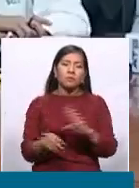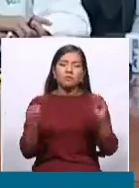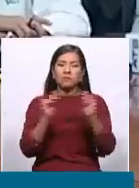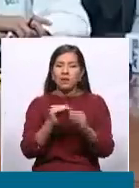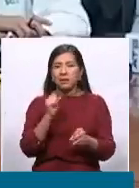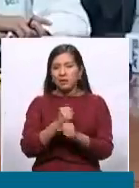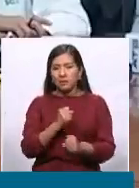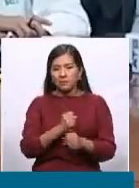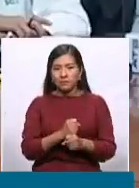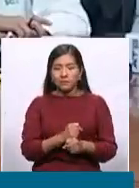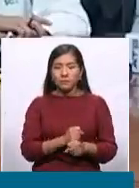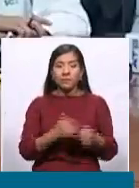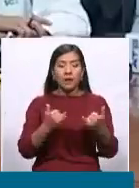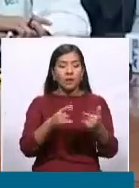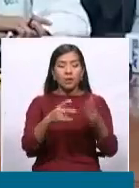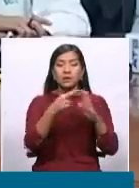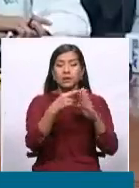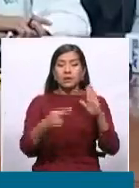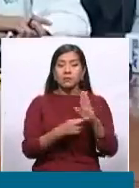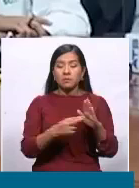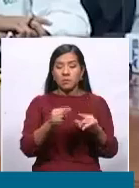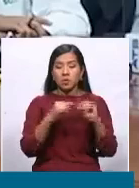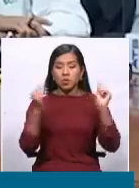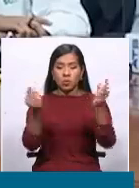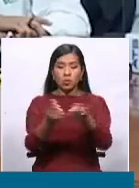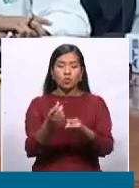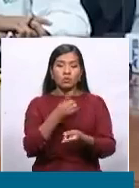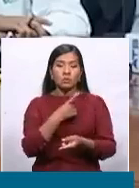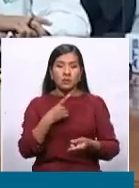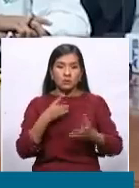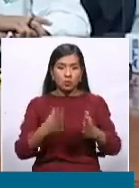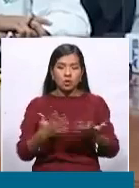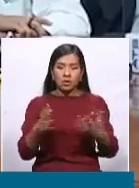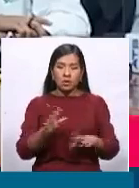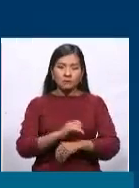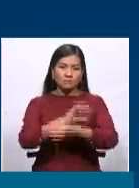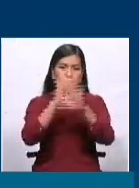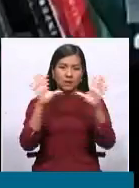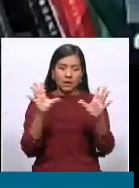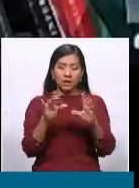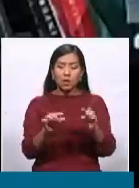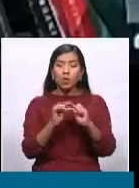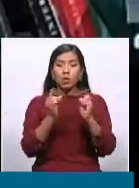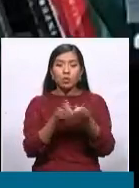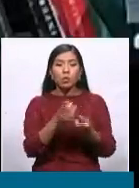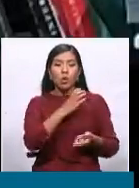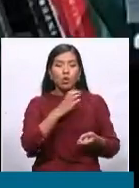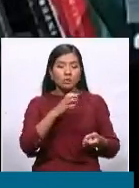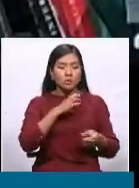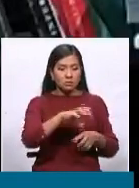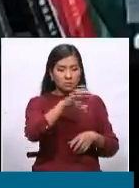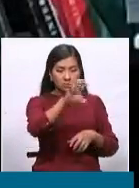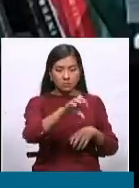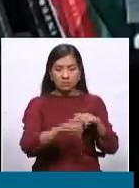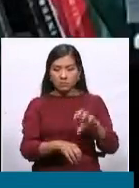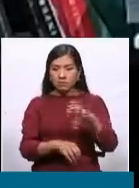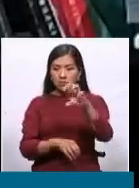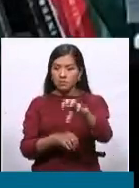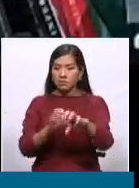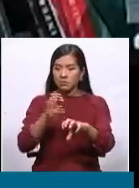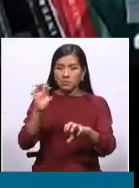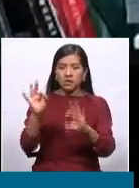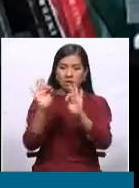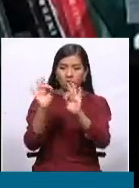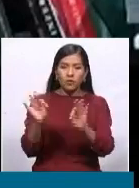y el reglamento de la Cámara de Diputados es claro las comisiones el día de ayer se han constituido las comisiones precisamente